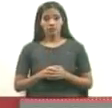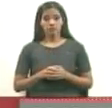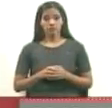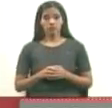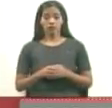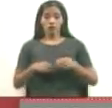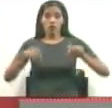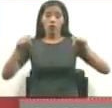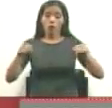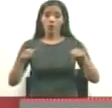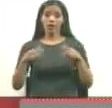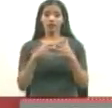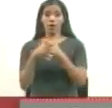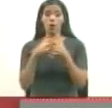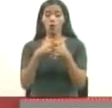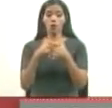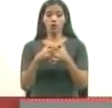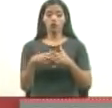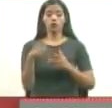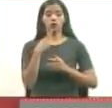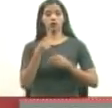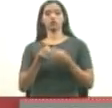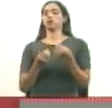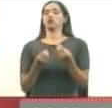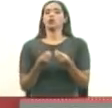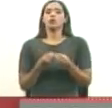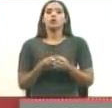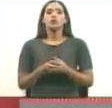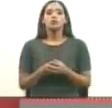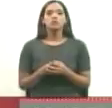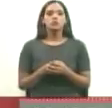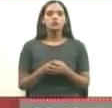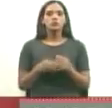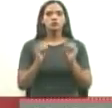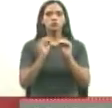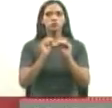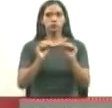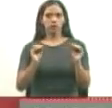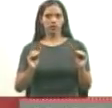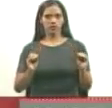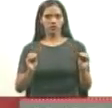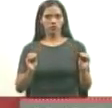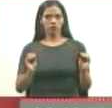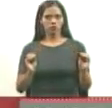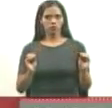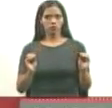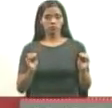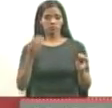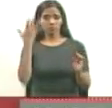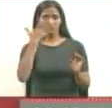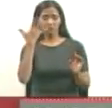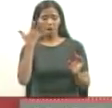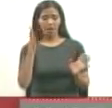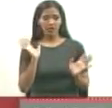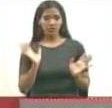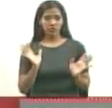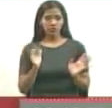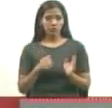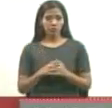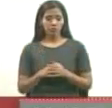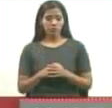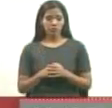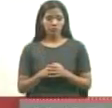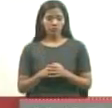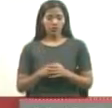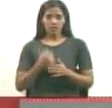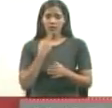Hoy Estados Unidos hizo una... tomó una decisión parece, transporte allá de Estados Unidos, donde